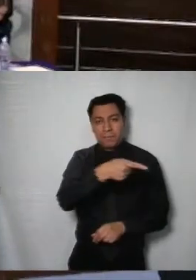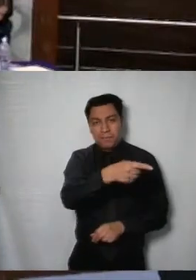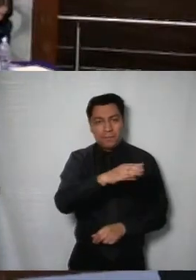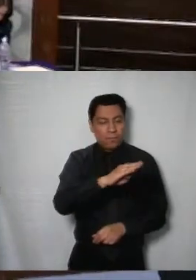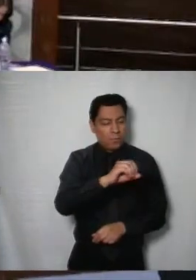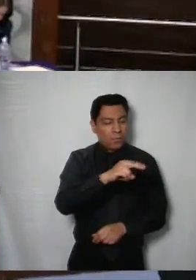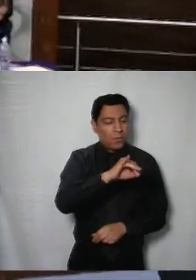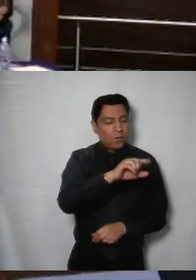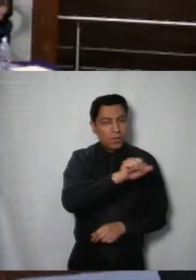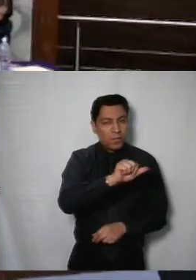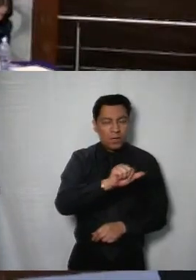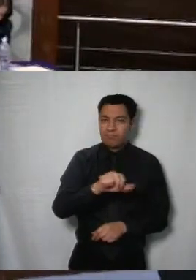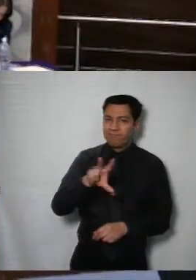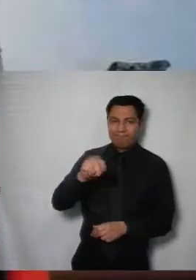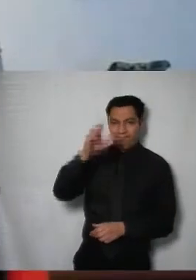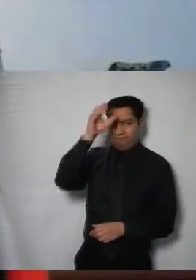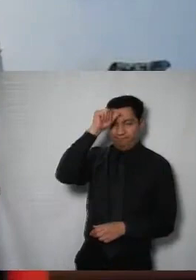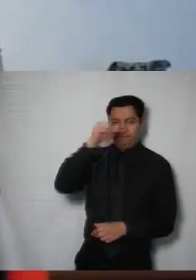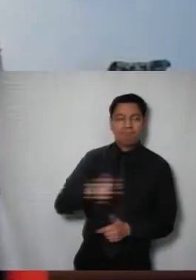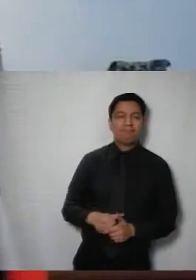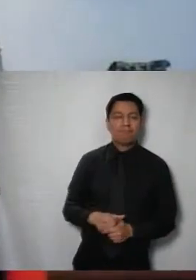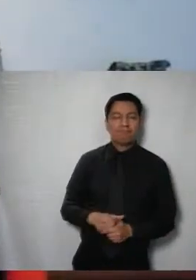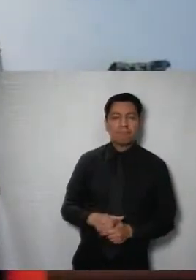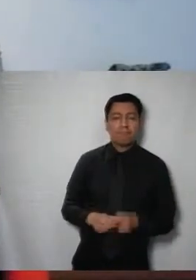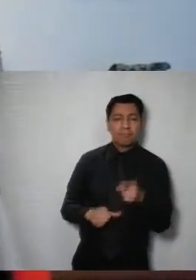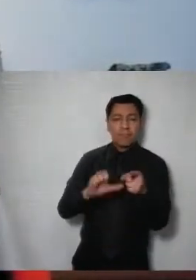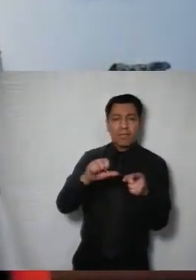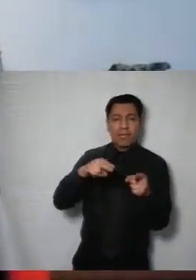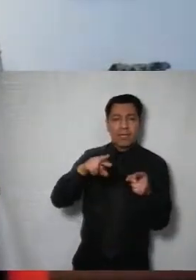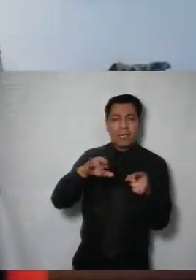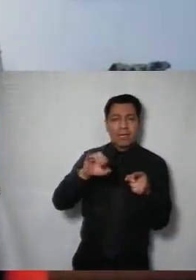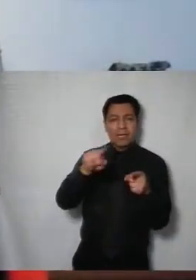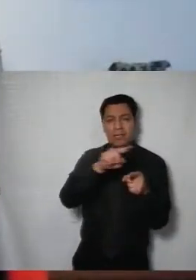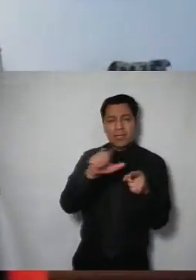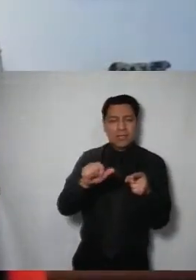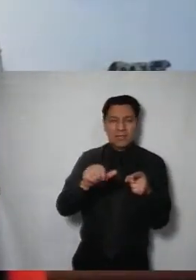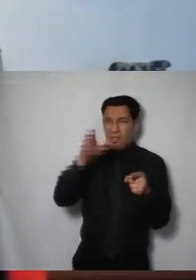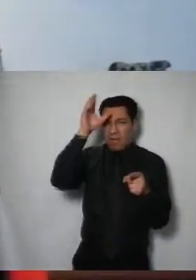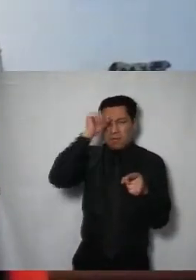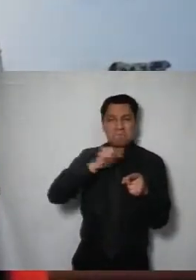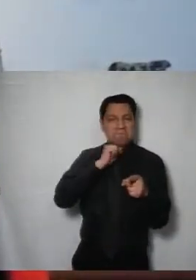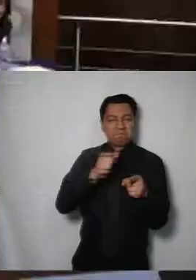comisionado Bonilla en contra comisionada Enríquez en contra